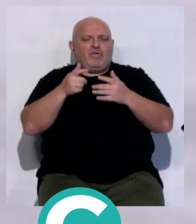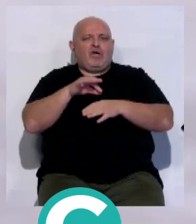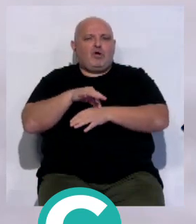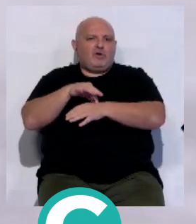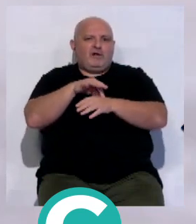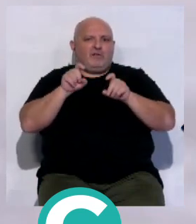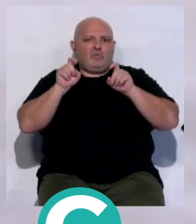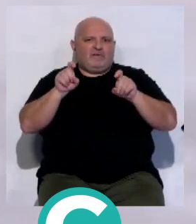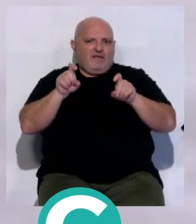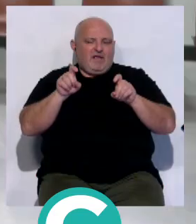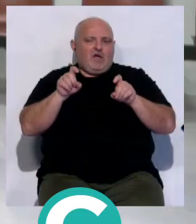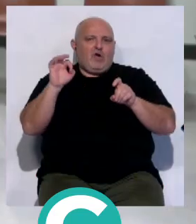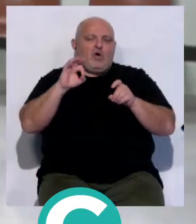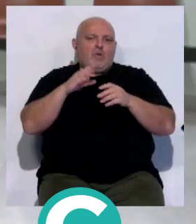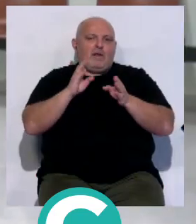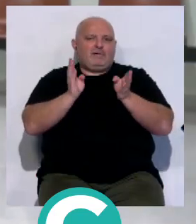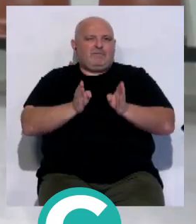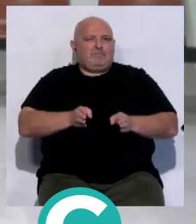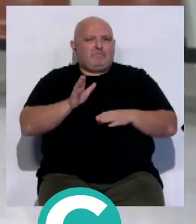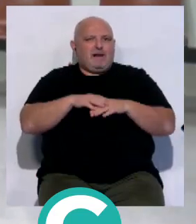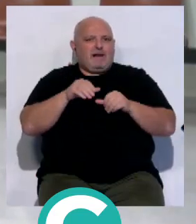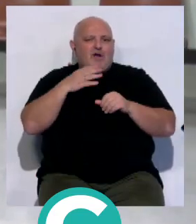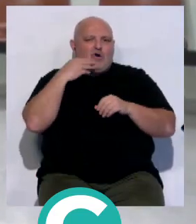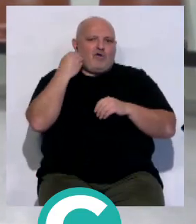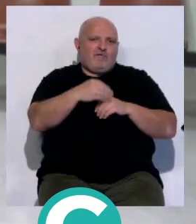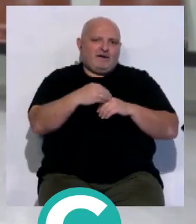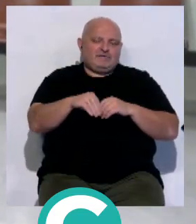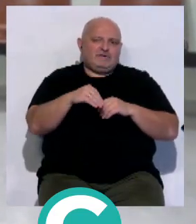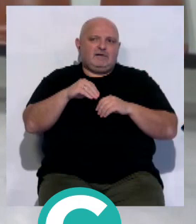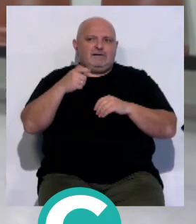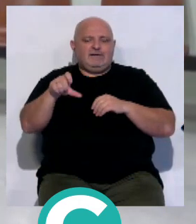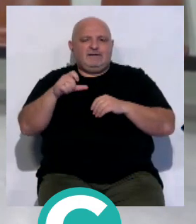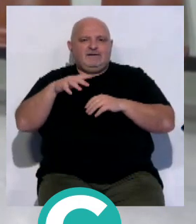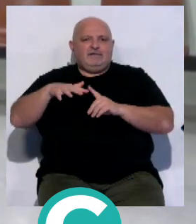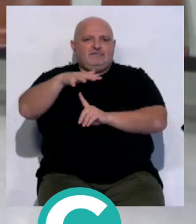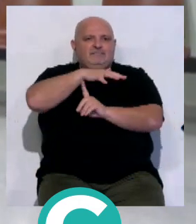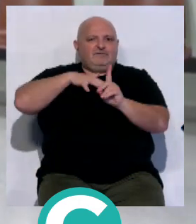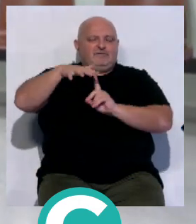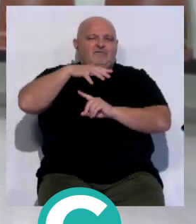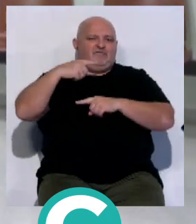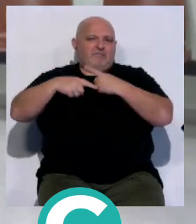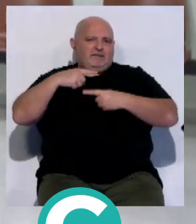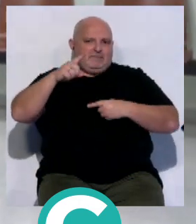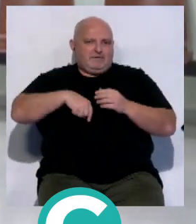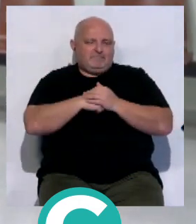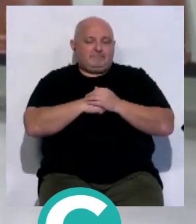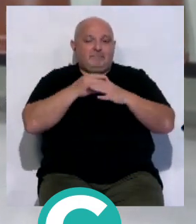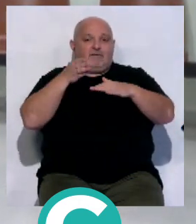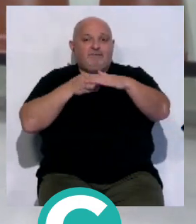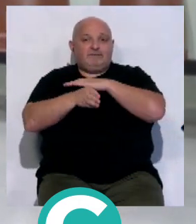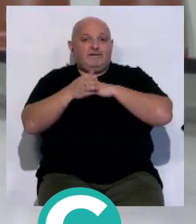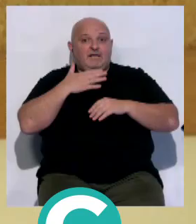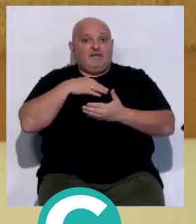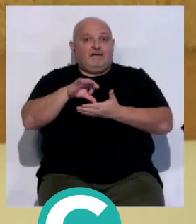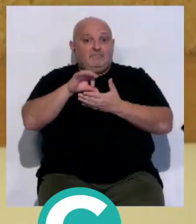orientación educativa o terapéutica tanto a jóvenes como a sus entornos y familias. Para acceder al